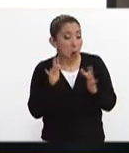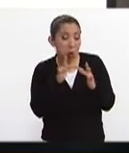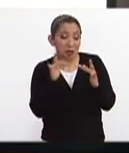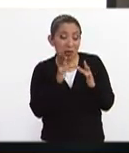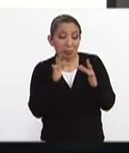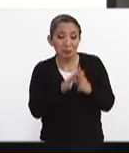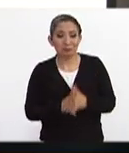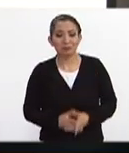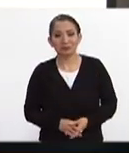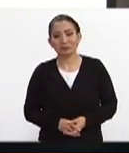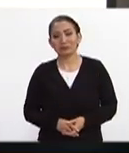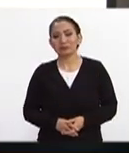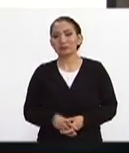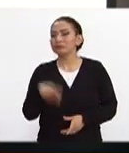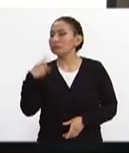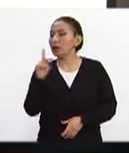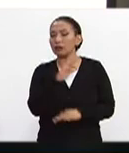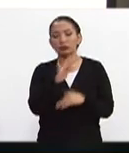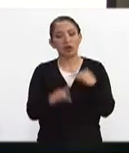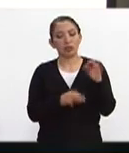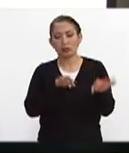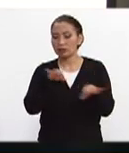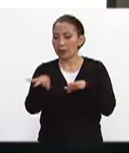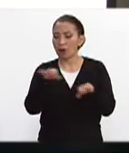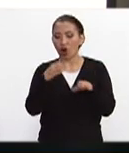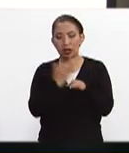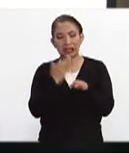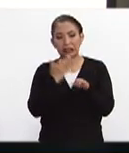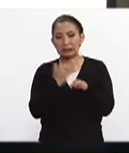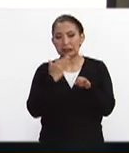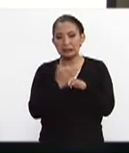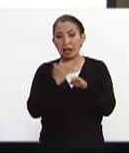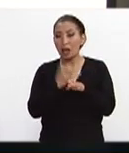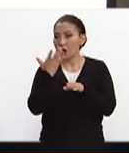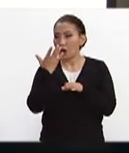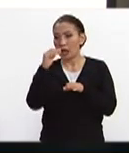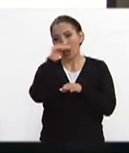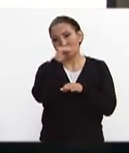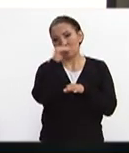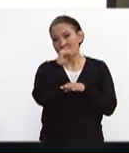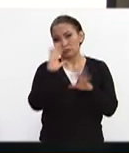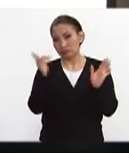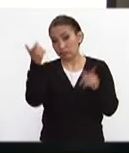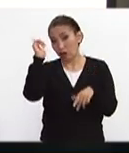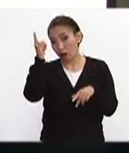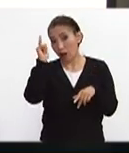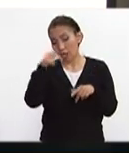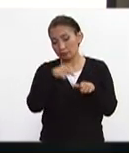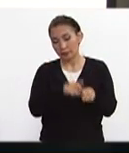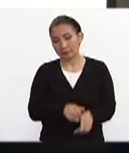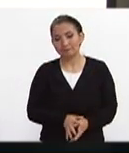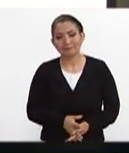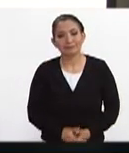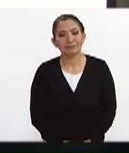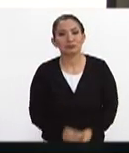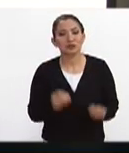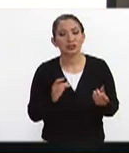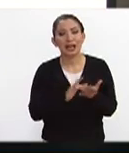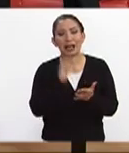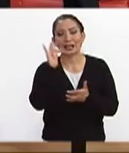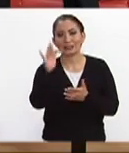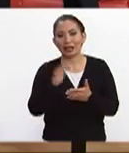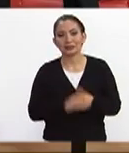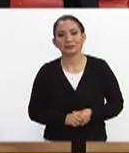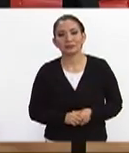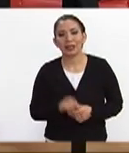contacten pero todo el trabajo que se está haciendo es sin fin de lucro y esperemos que siga de esa manera muchas gracias pues